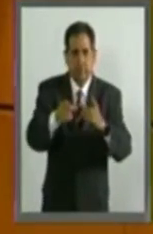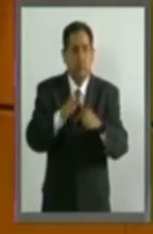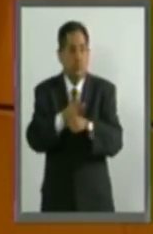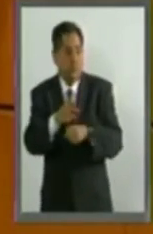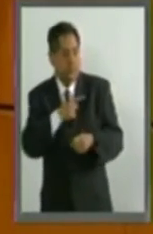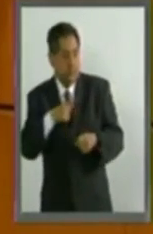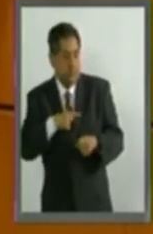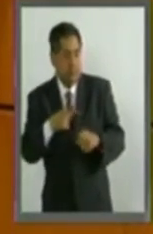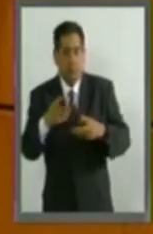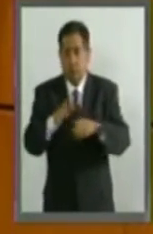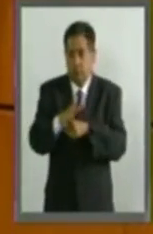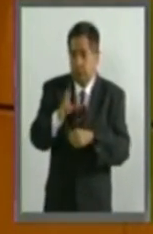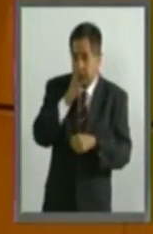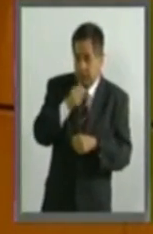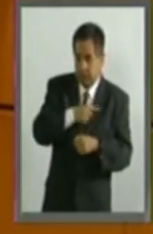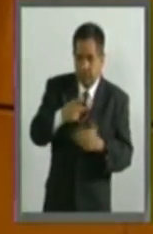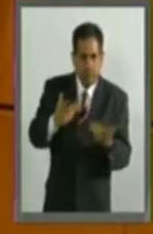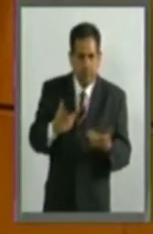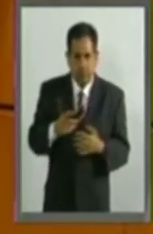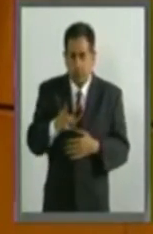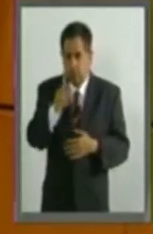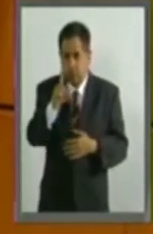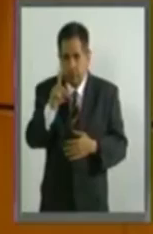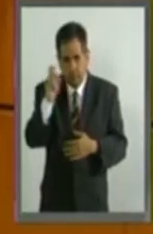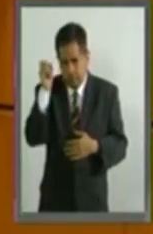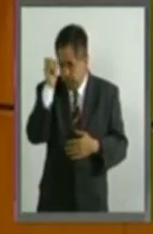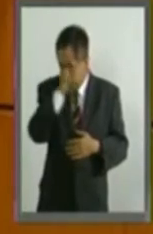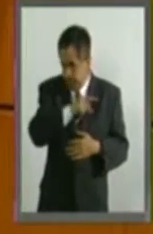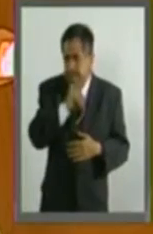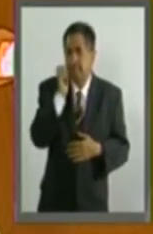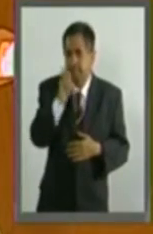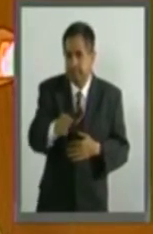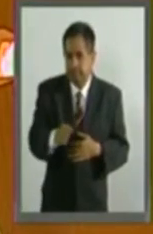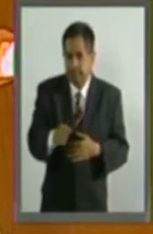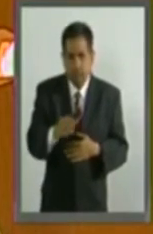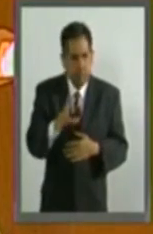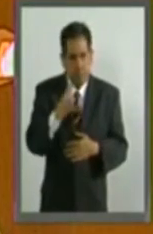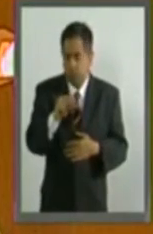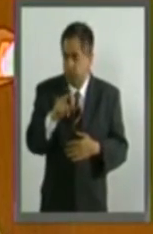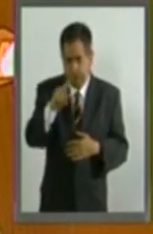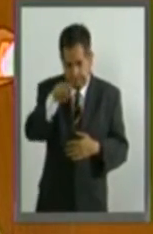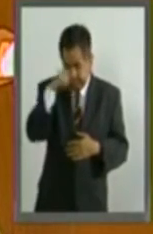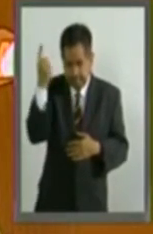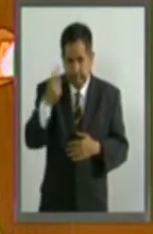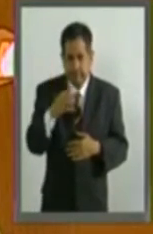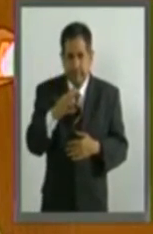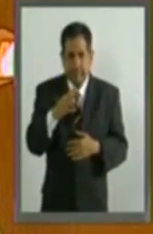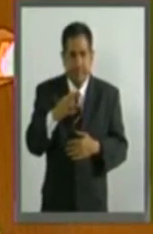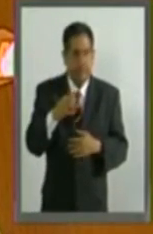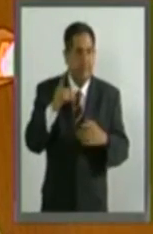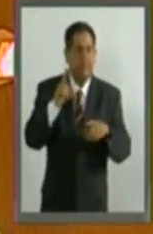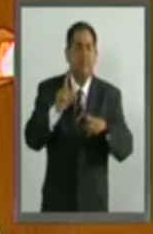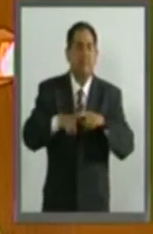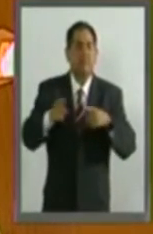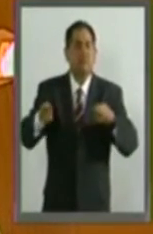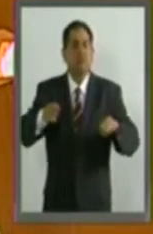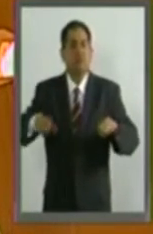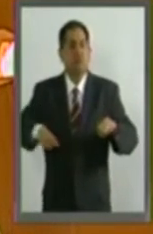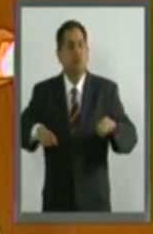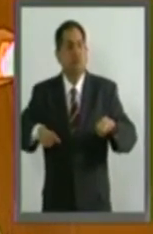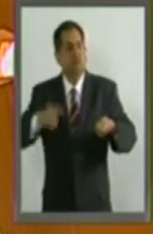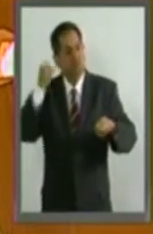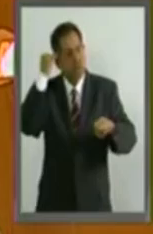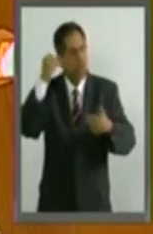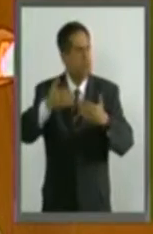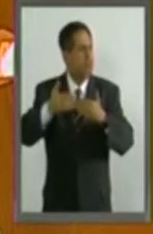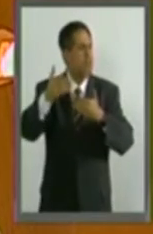no se debe de hacer. Lo que no es sencillo, lo que no es fácil, lo que es un gobernante que va más allá